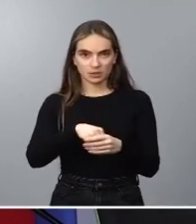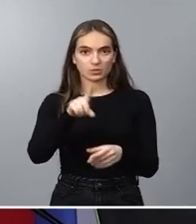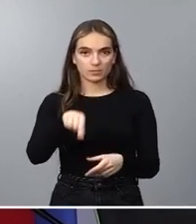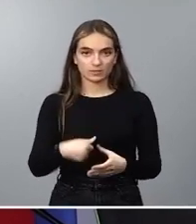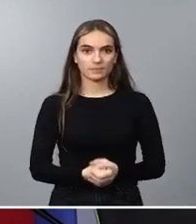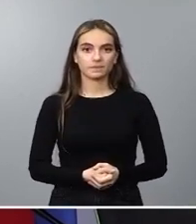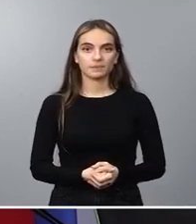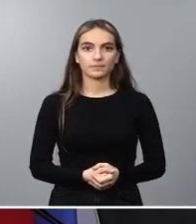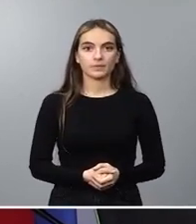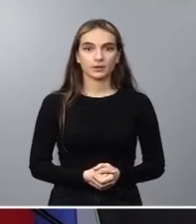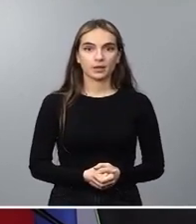a las cuerpos y fuerzas de seguridad del Estado.